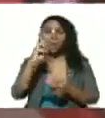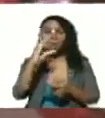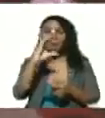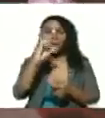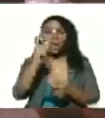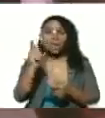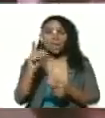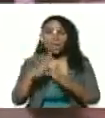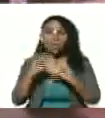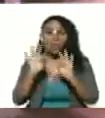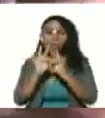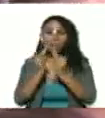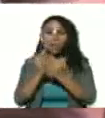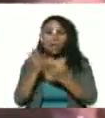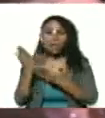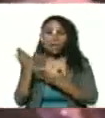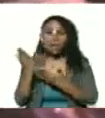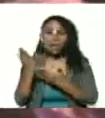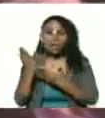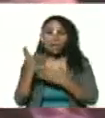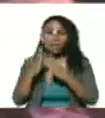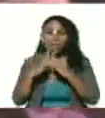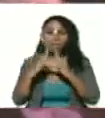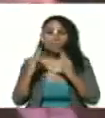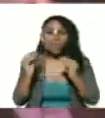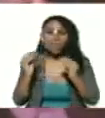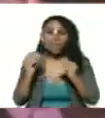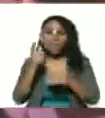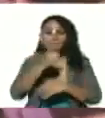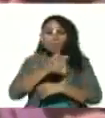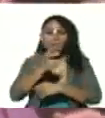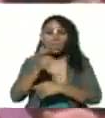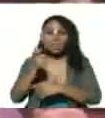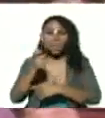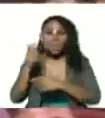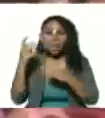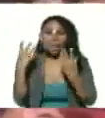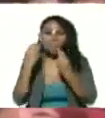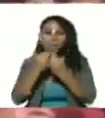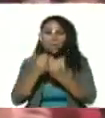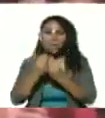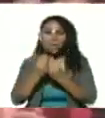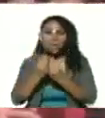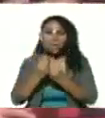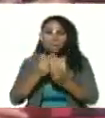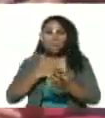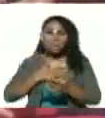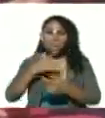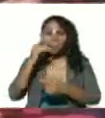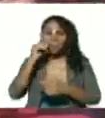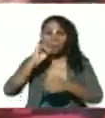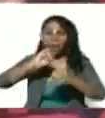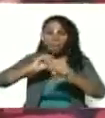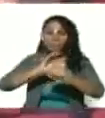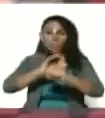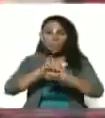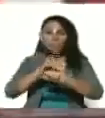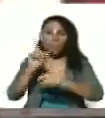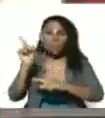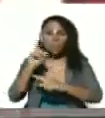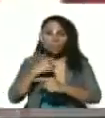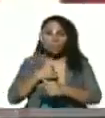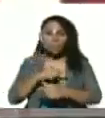los familiares y todas las personas que acompañaron a Jorge Rodríguez en vida Licha